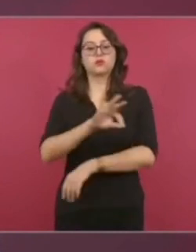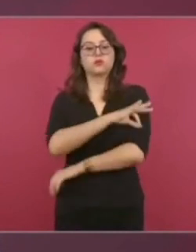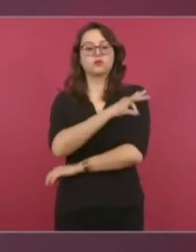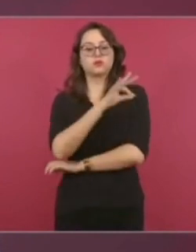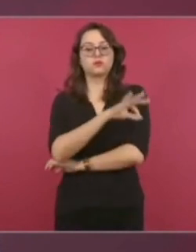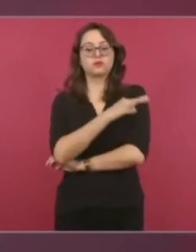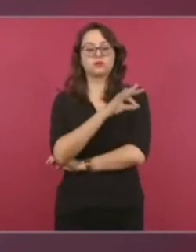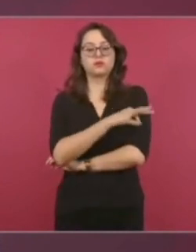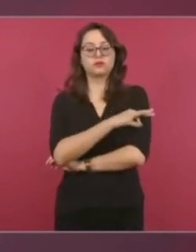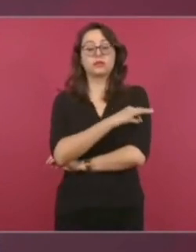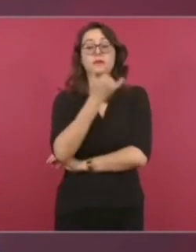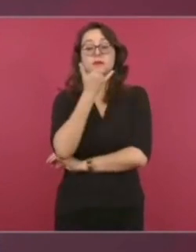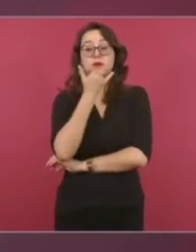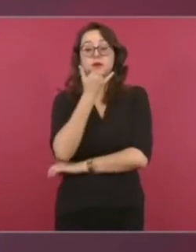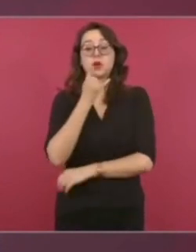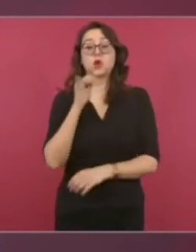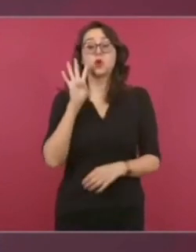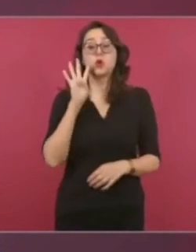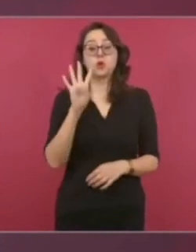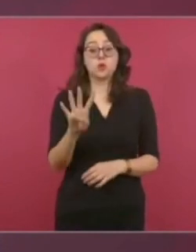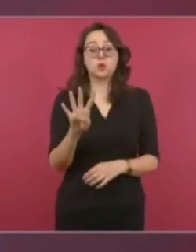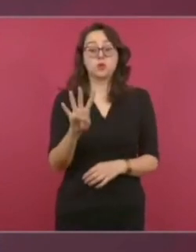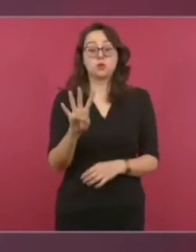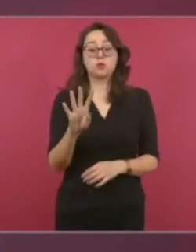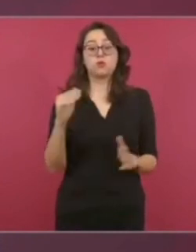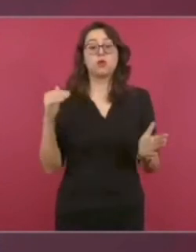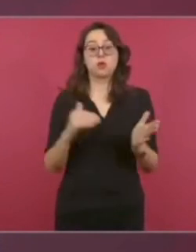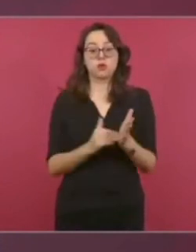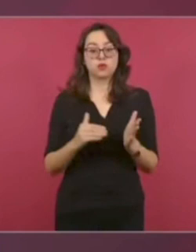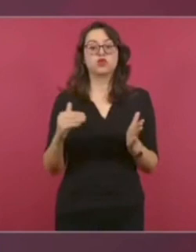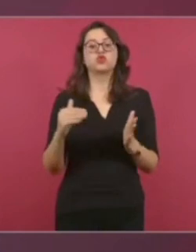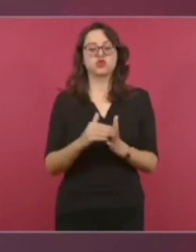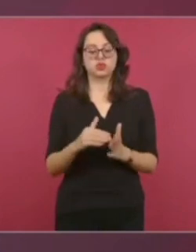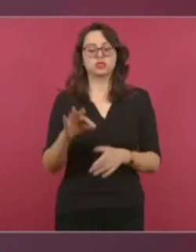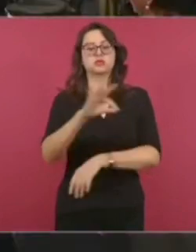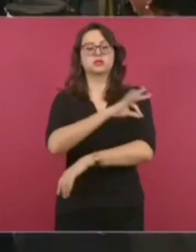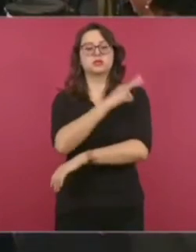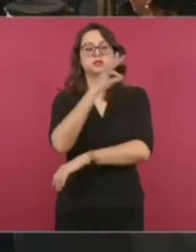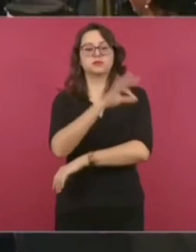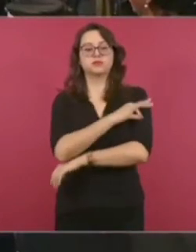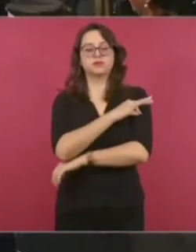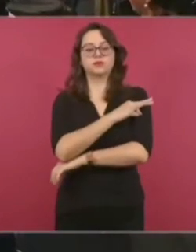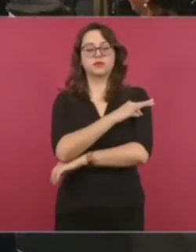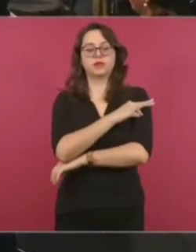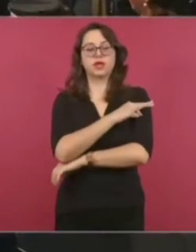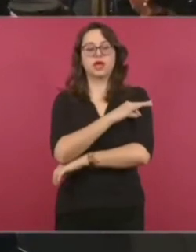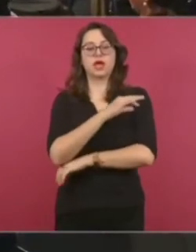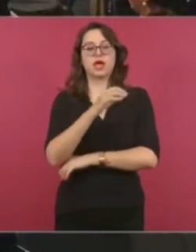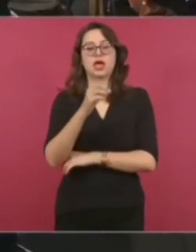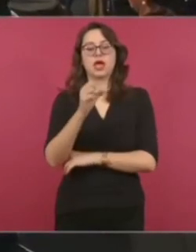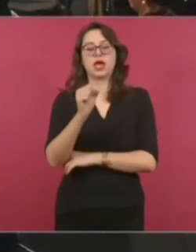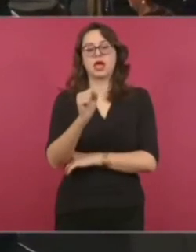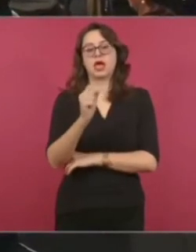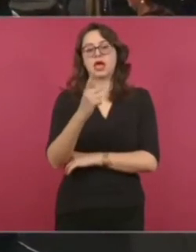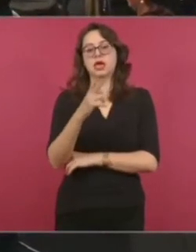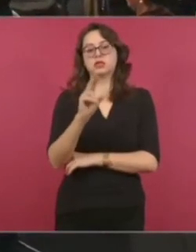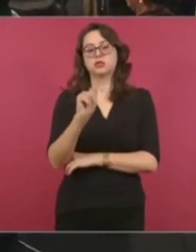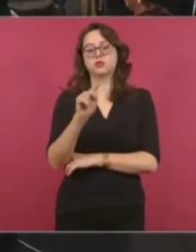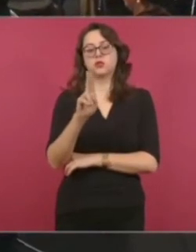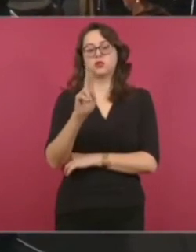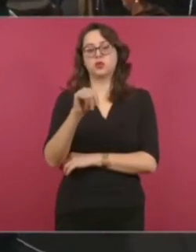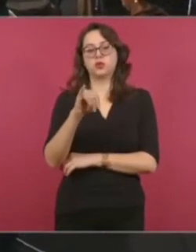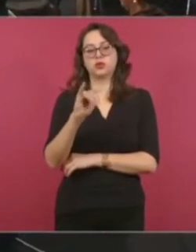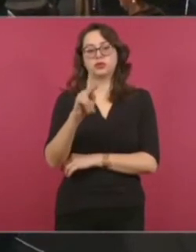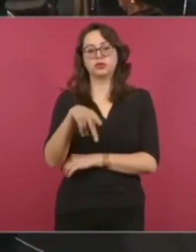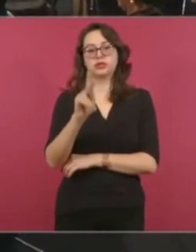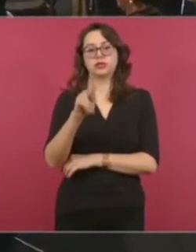de la vacuna Sputnik que tenían en reserva y que no las van a